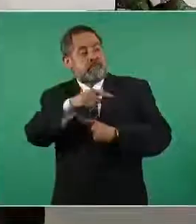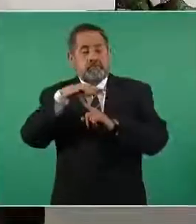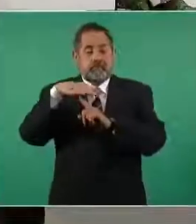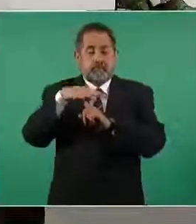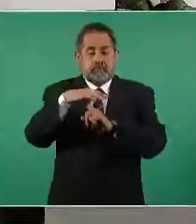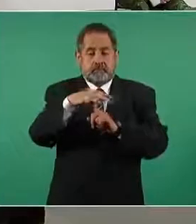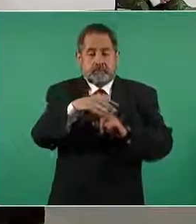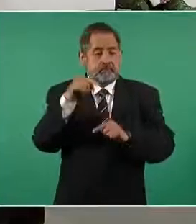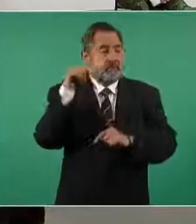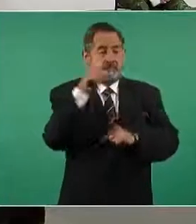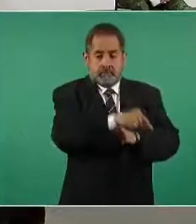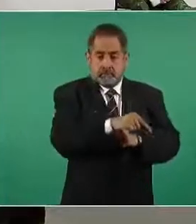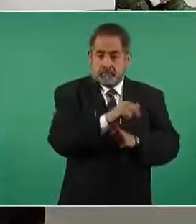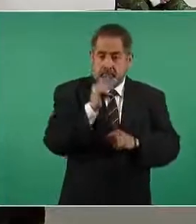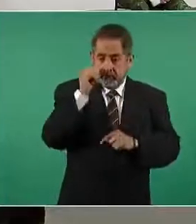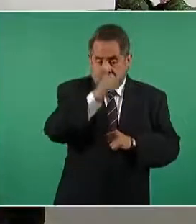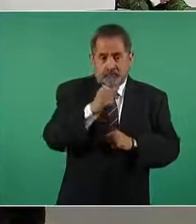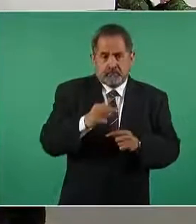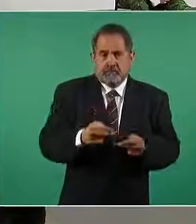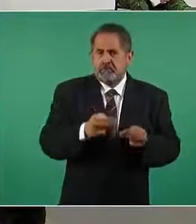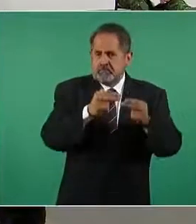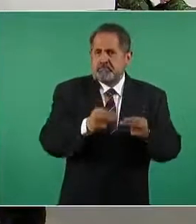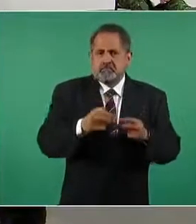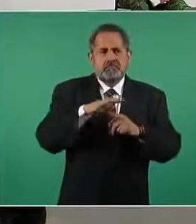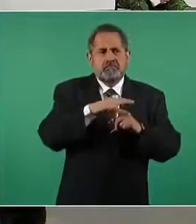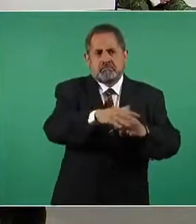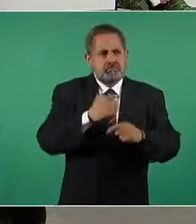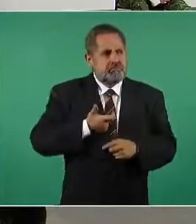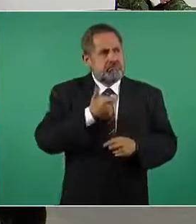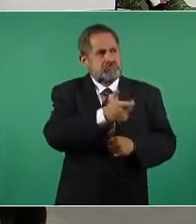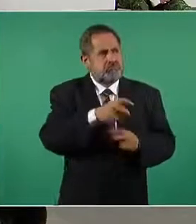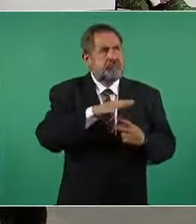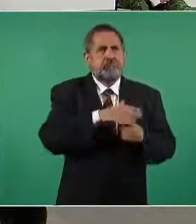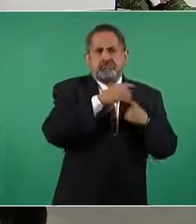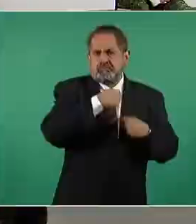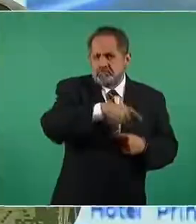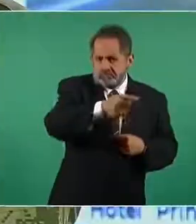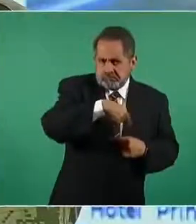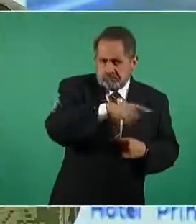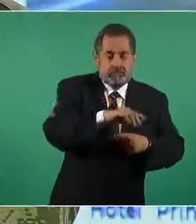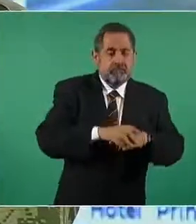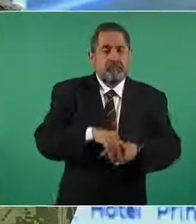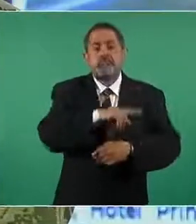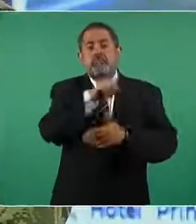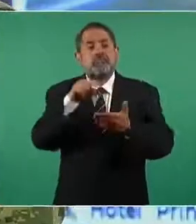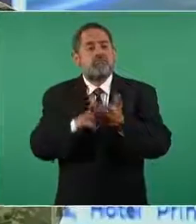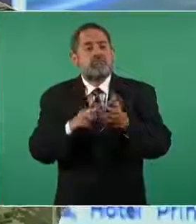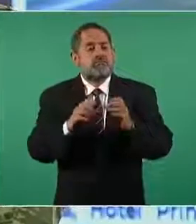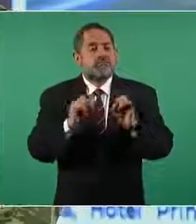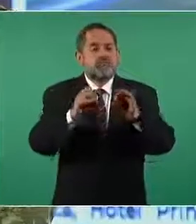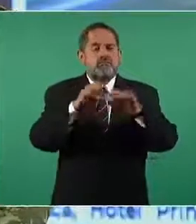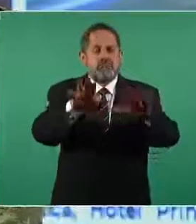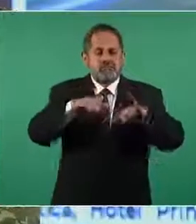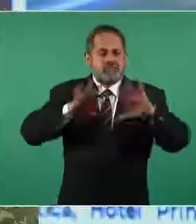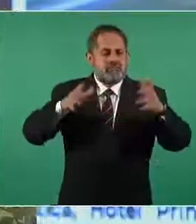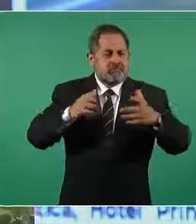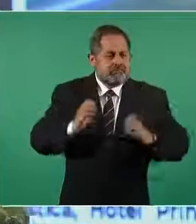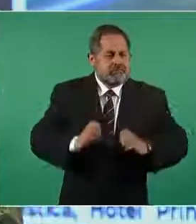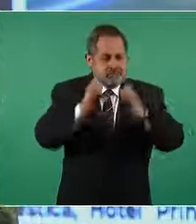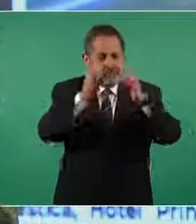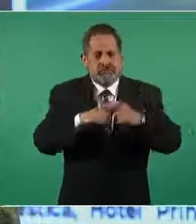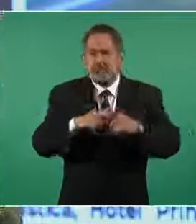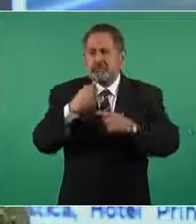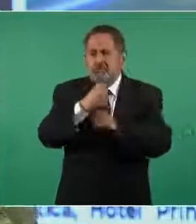muy moderna terminal comercial de helicópteros un centro de convenciones centros comerciales situacionamientos